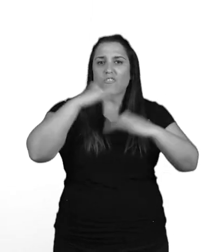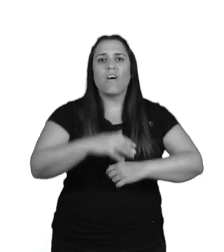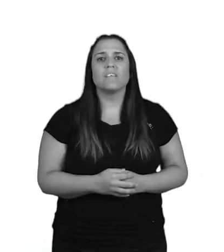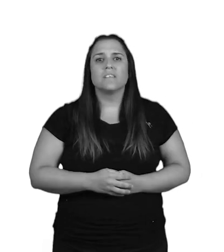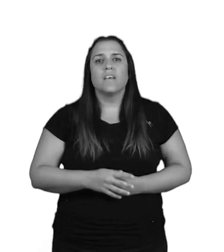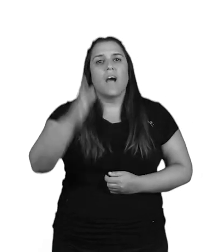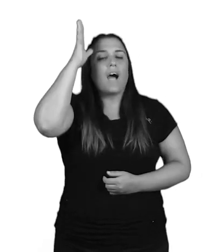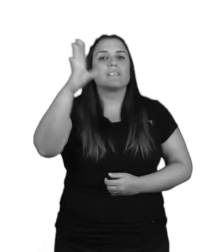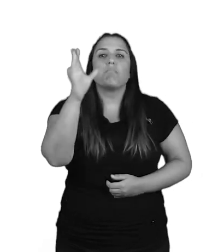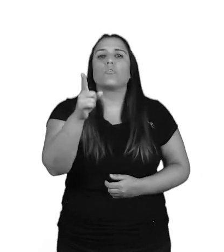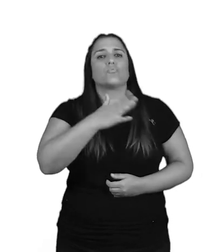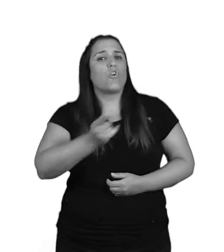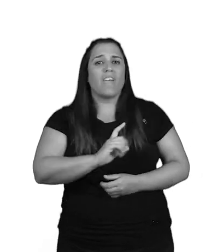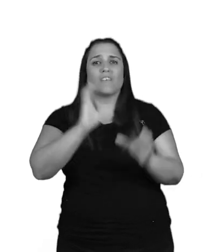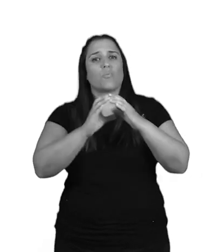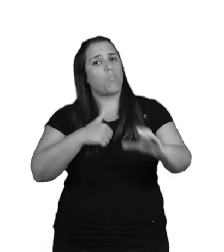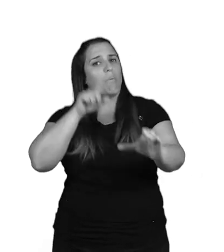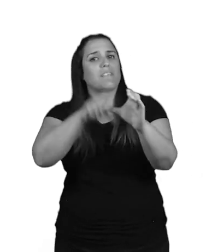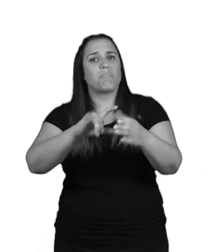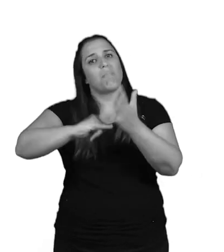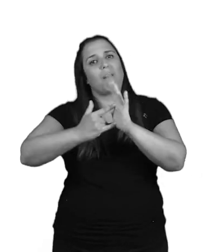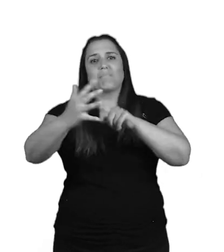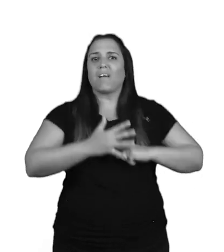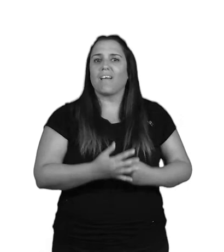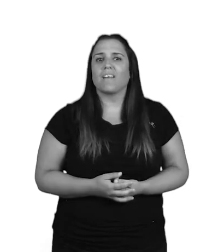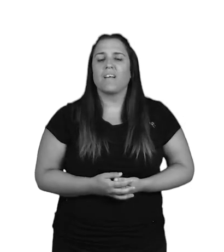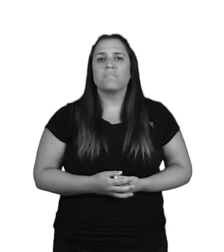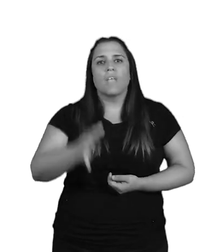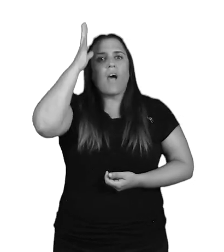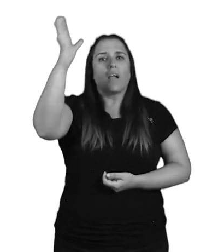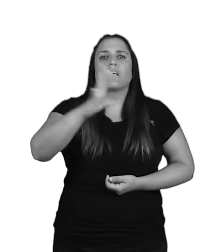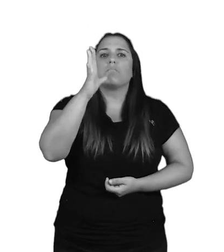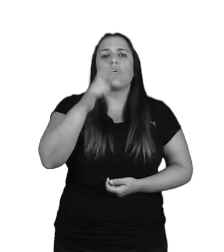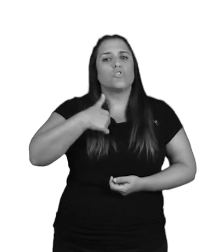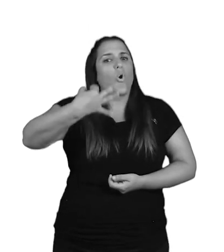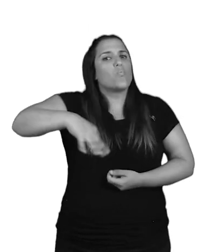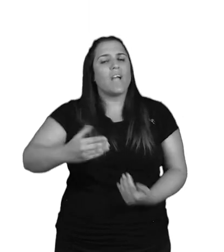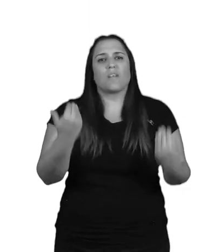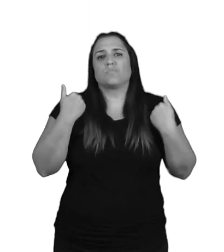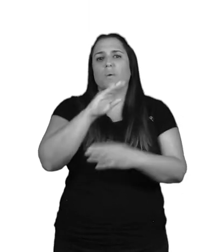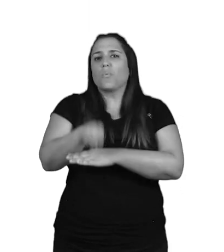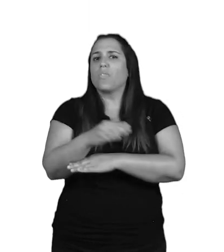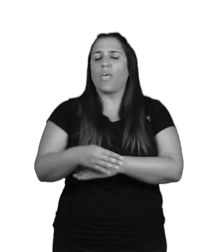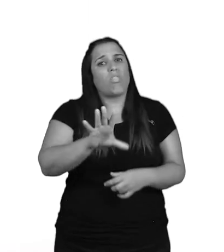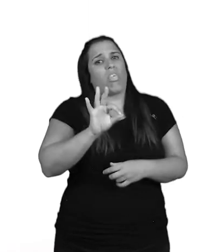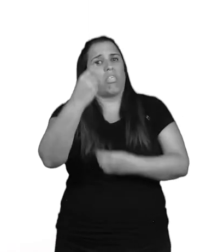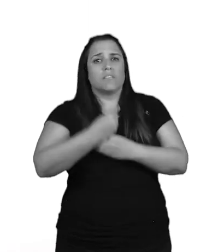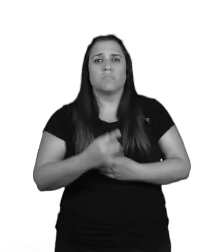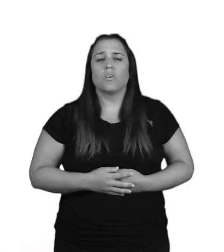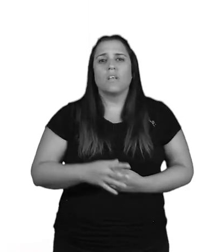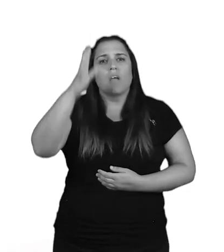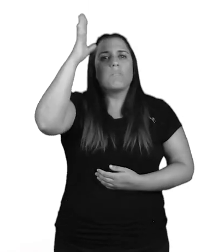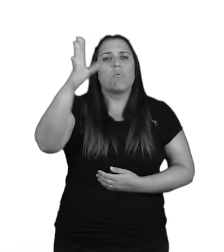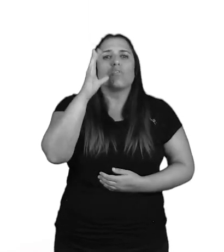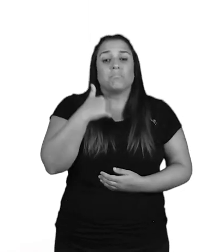madre. Harta de que no me quieras en tu grupo y me excluyas de tus planes. Harta de asumir los cuidados en solitario. Harta